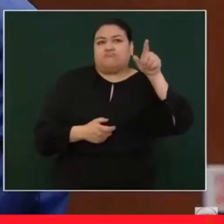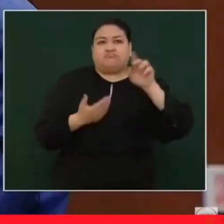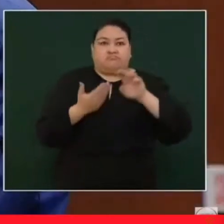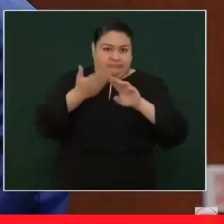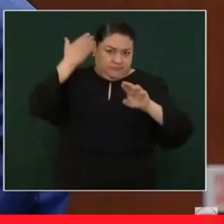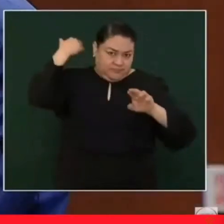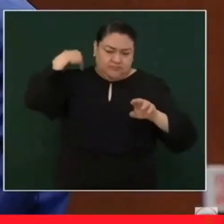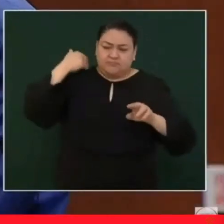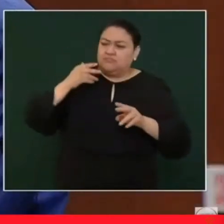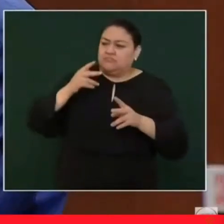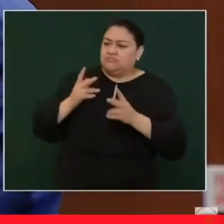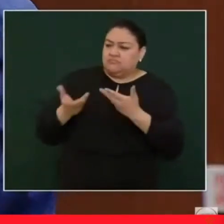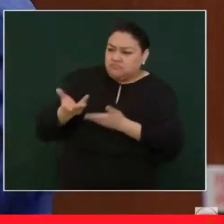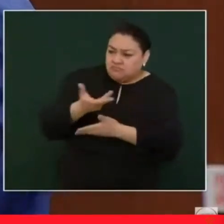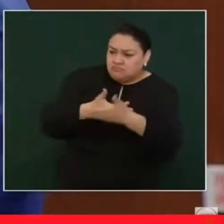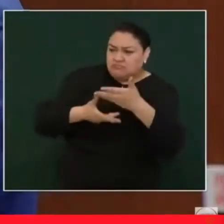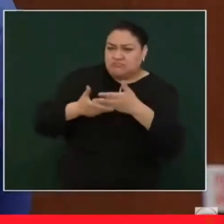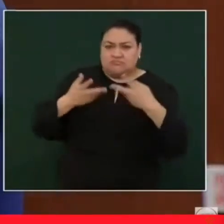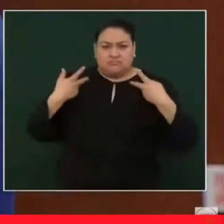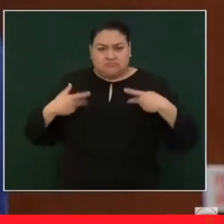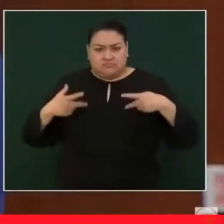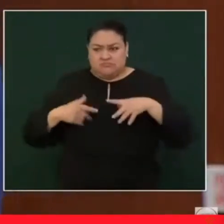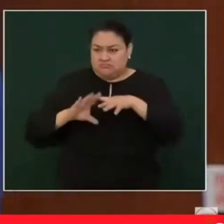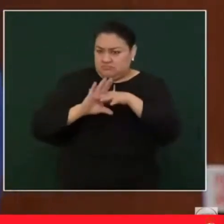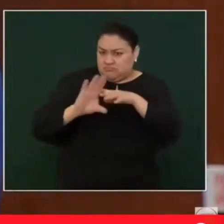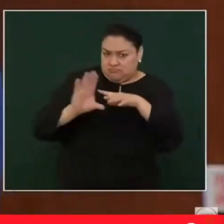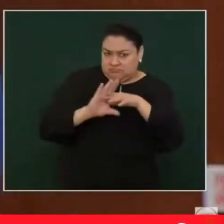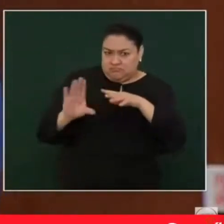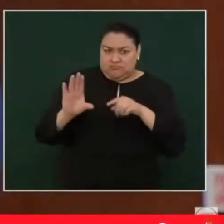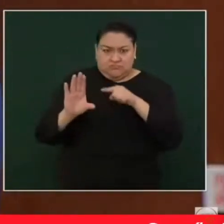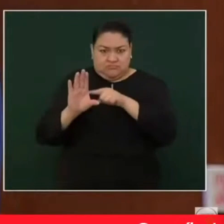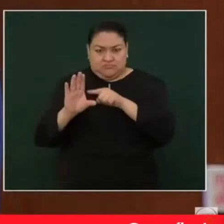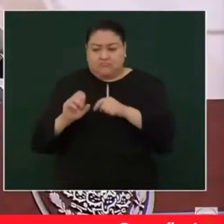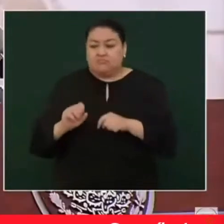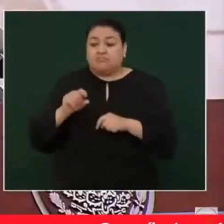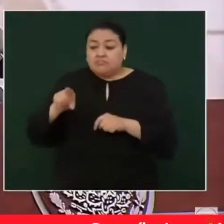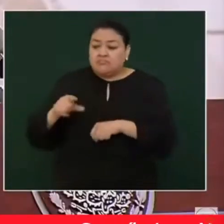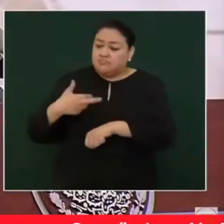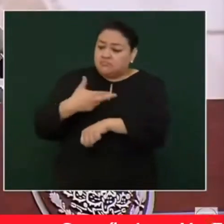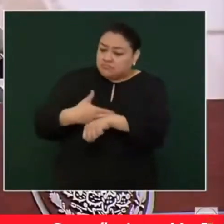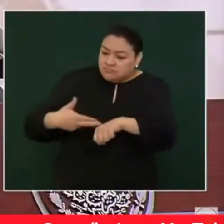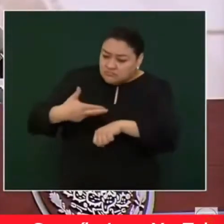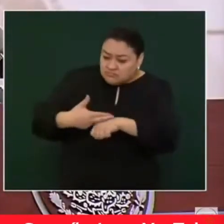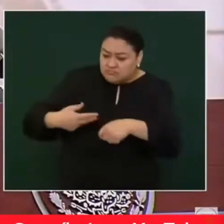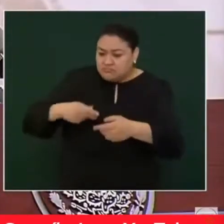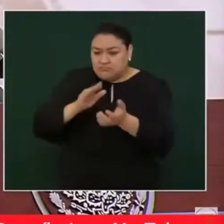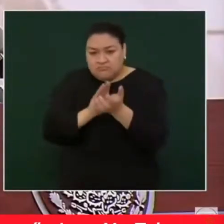que mediante gestiones, trámites